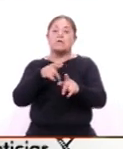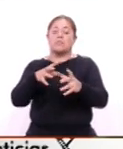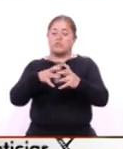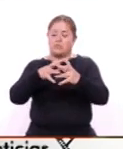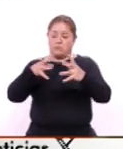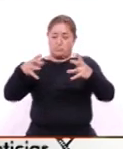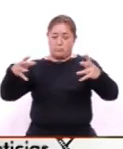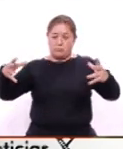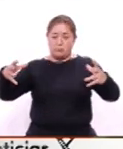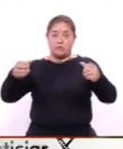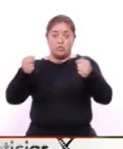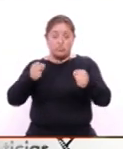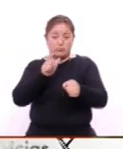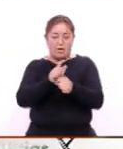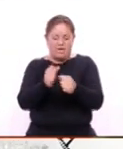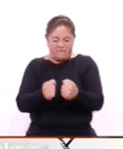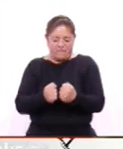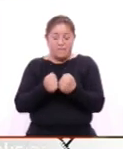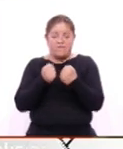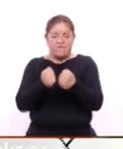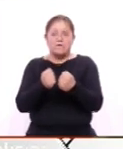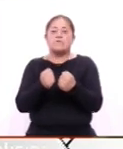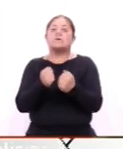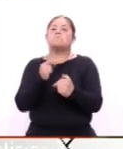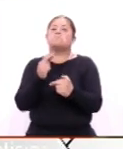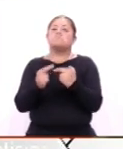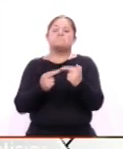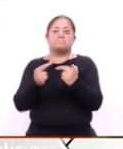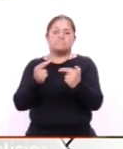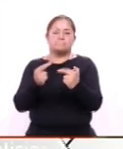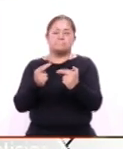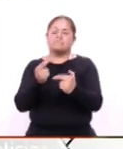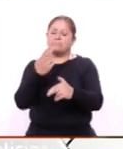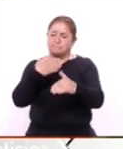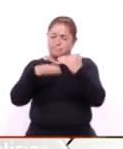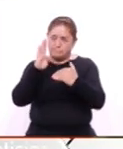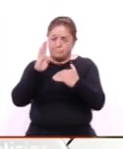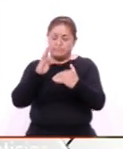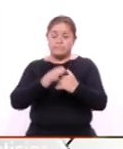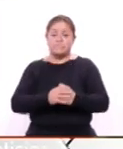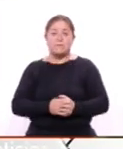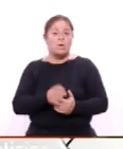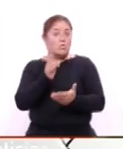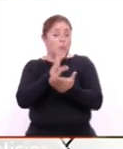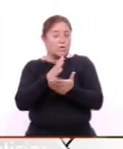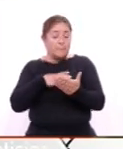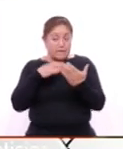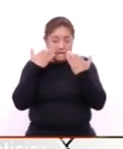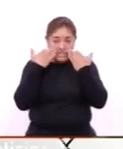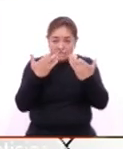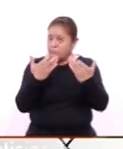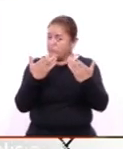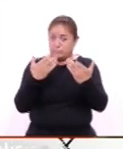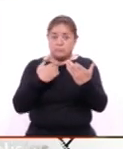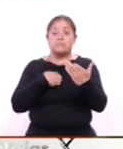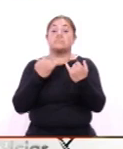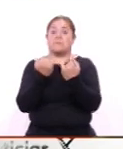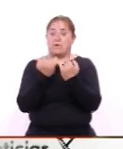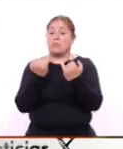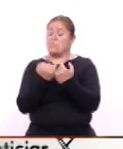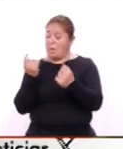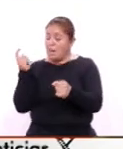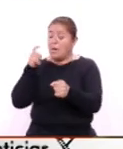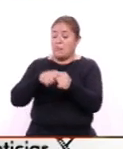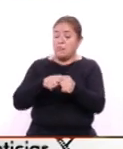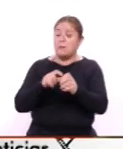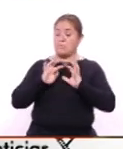social más fuerte y resiliente no solo somos testigos sino protagonistas de la historia que